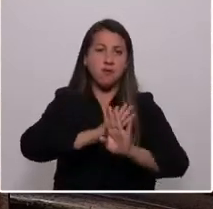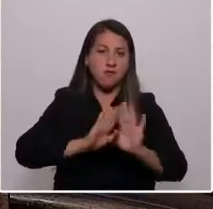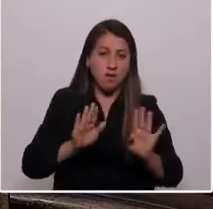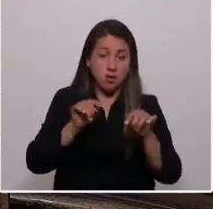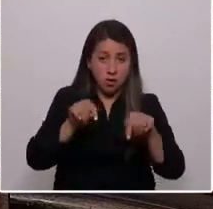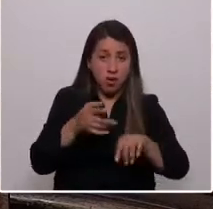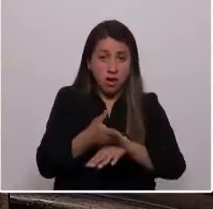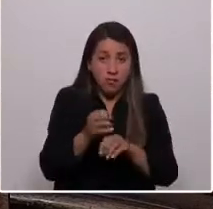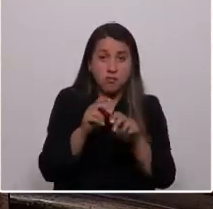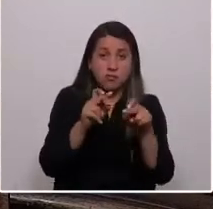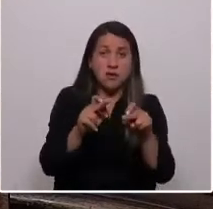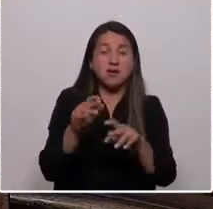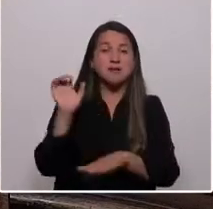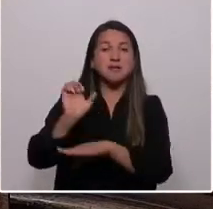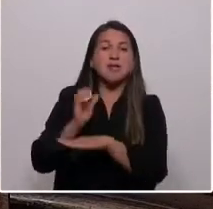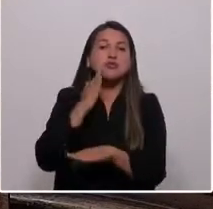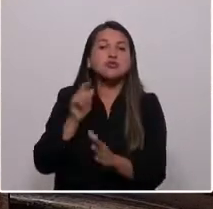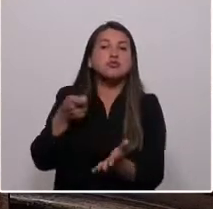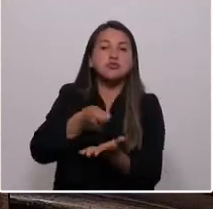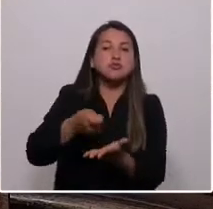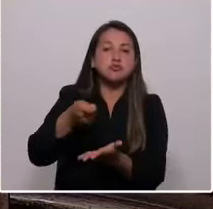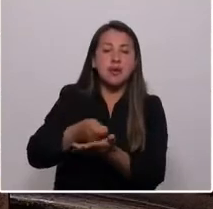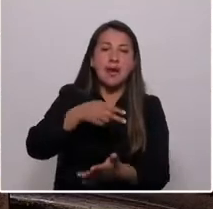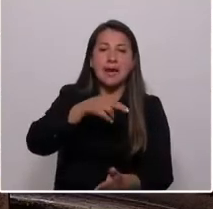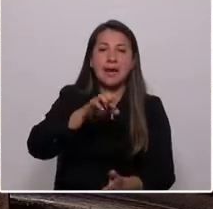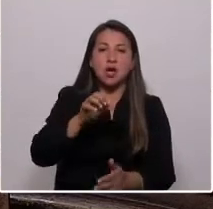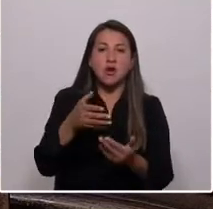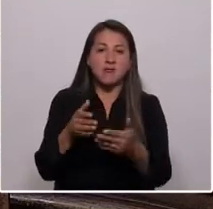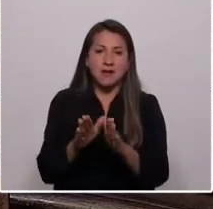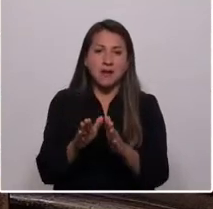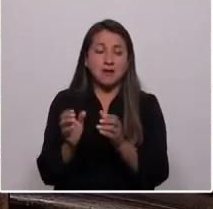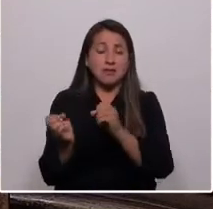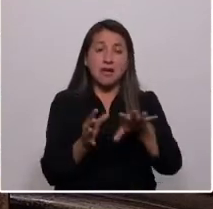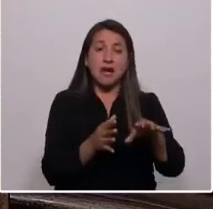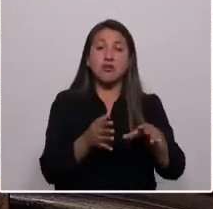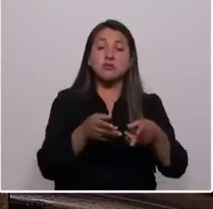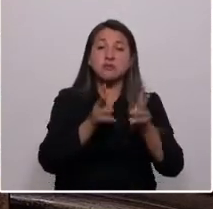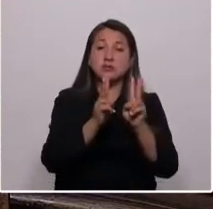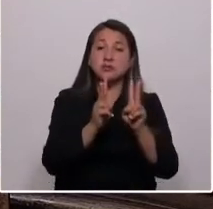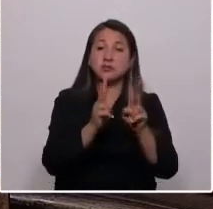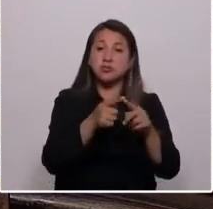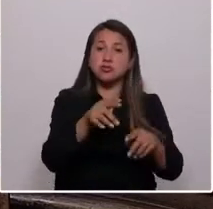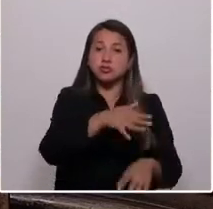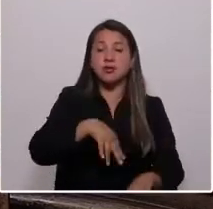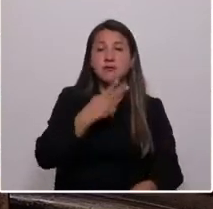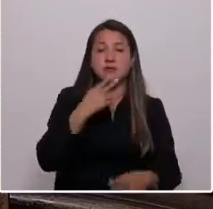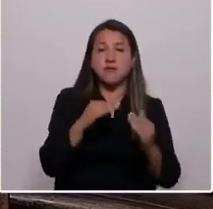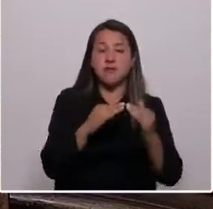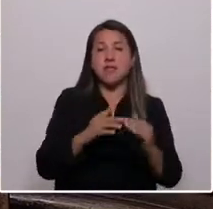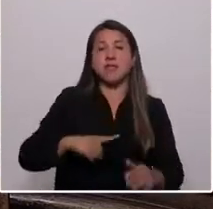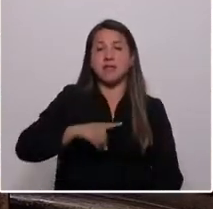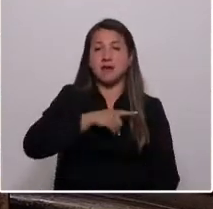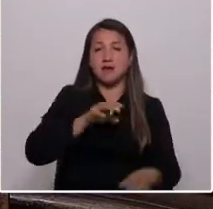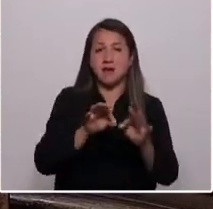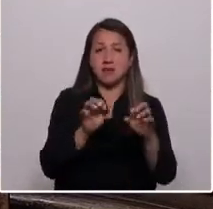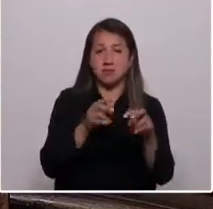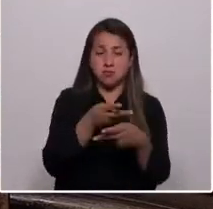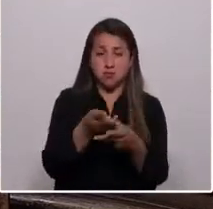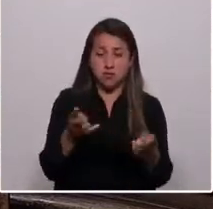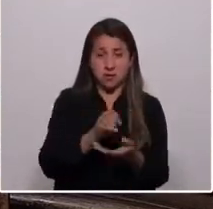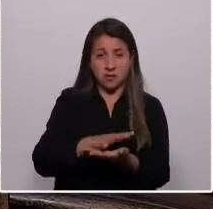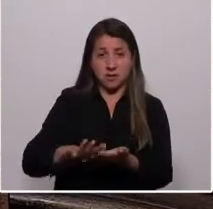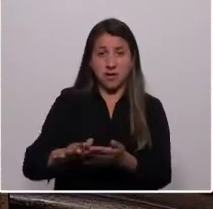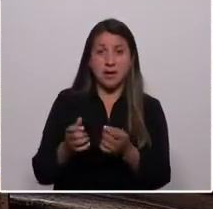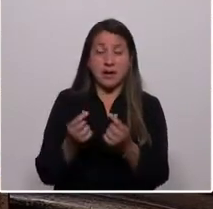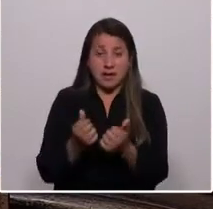un Estado subsidiario de corte neoliberal que dejó los derechos sociales básicos como la vivienda digna, la educación pública, gratuita y de